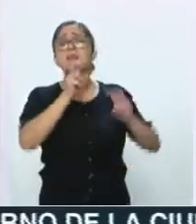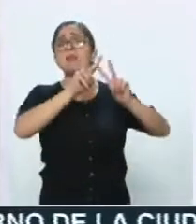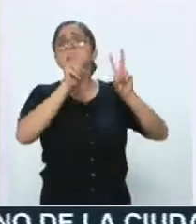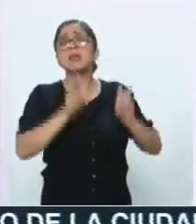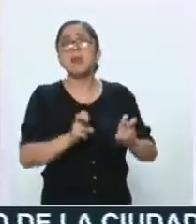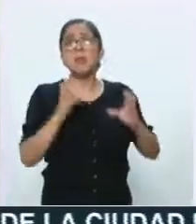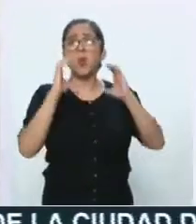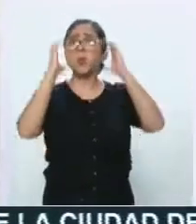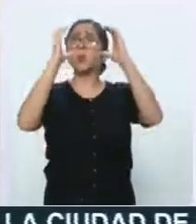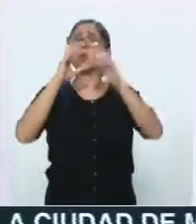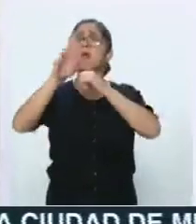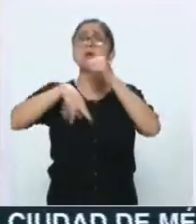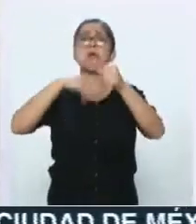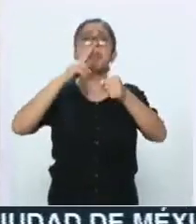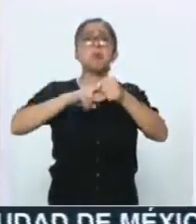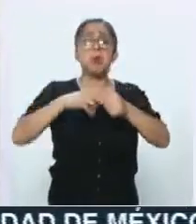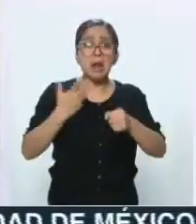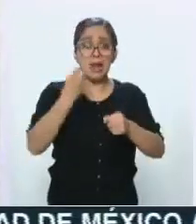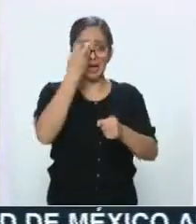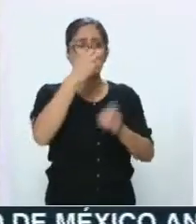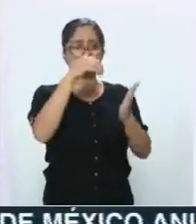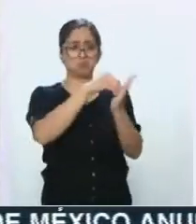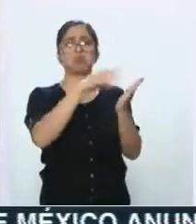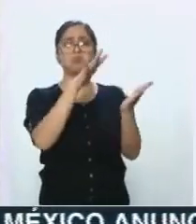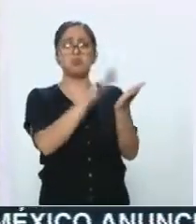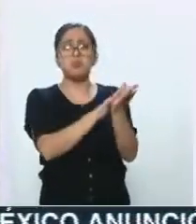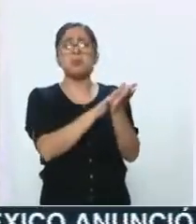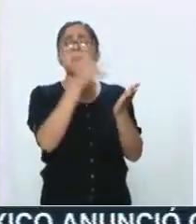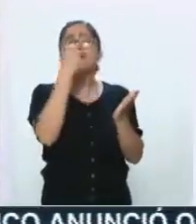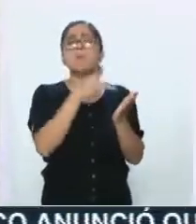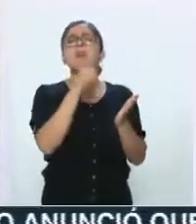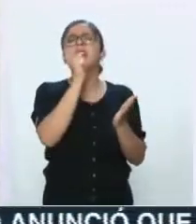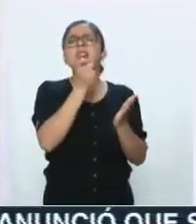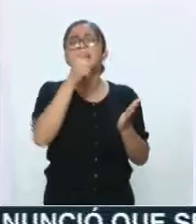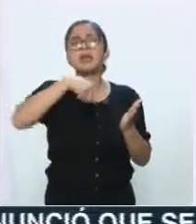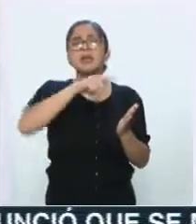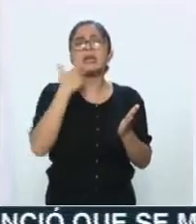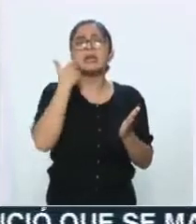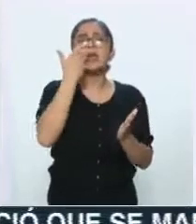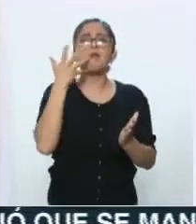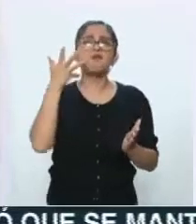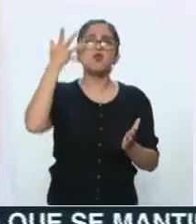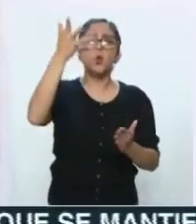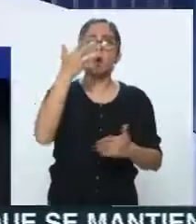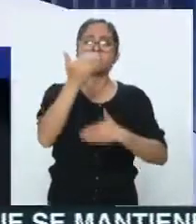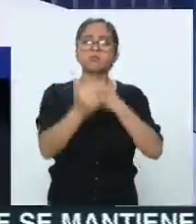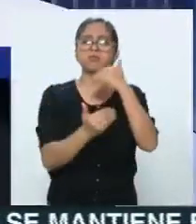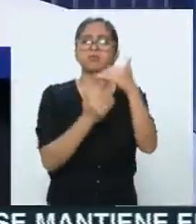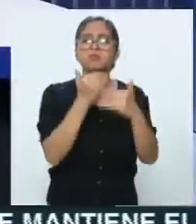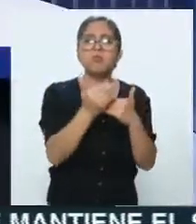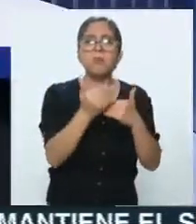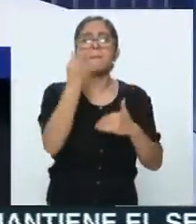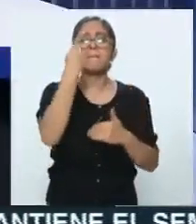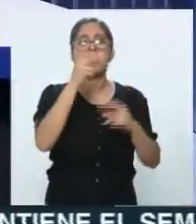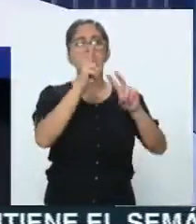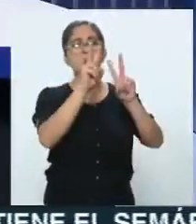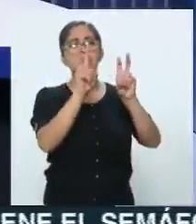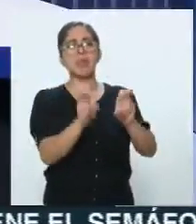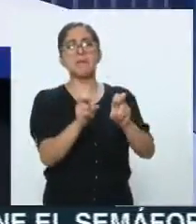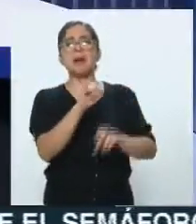Algo que está contemplado y que de alguna manera está acorde con un pensamiento progresista, Juan, y si me permites, de izquierda.